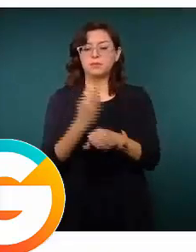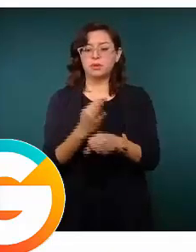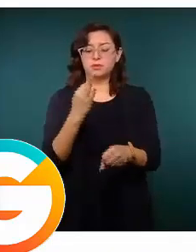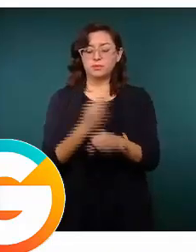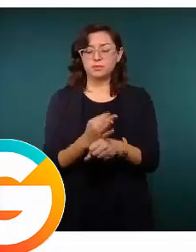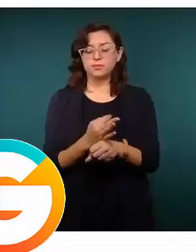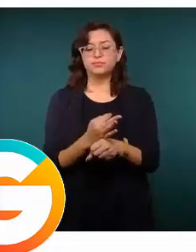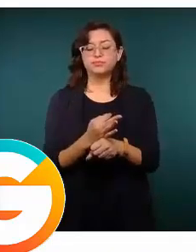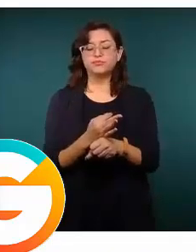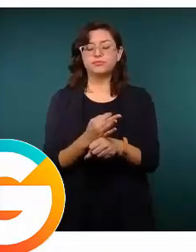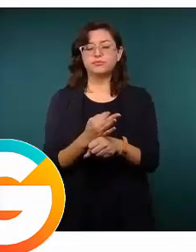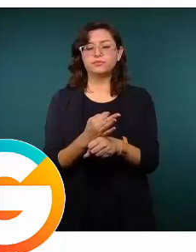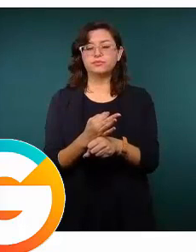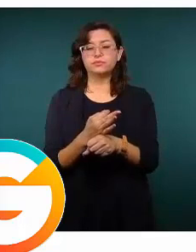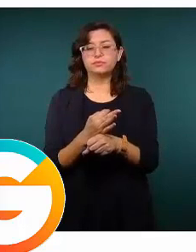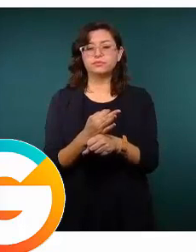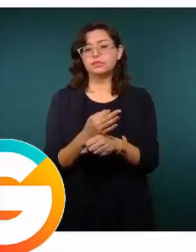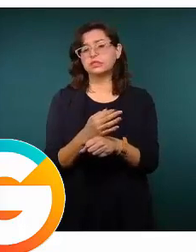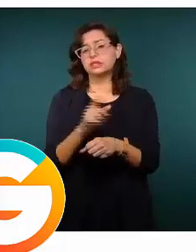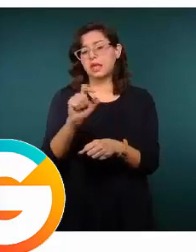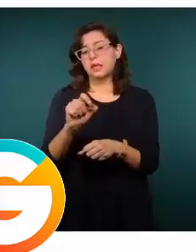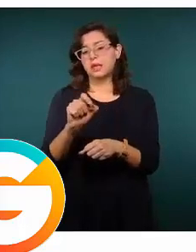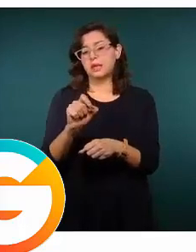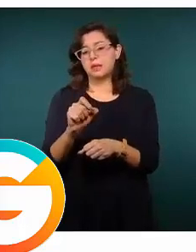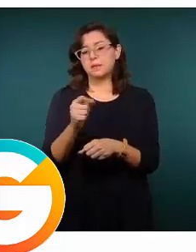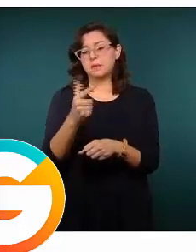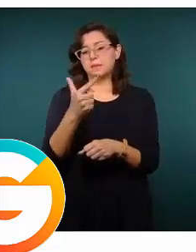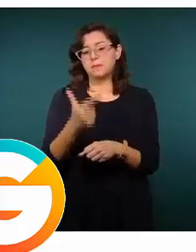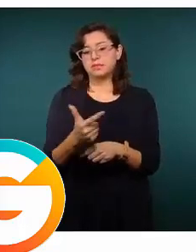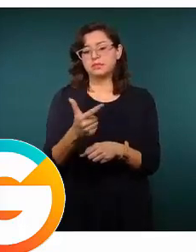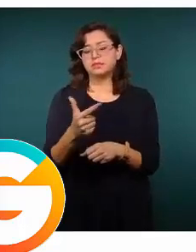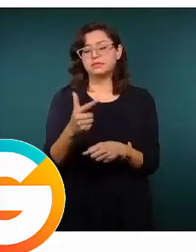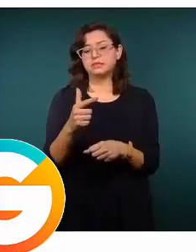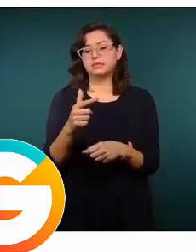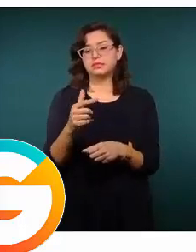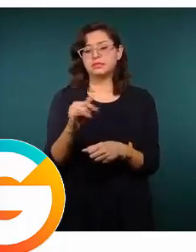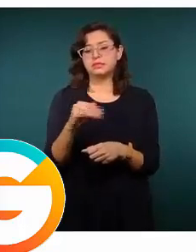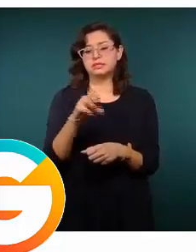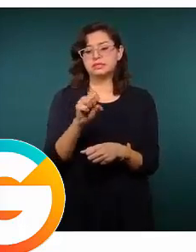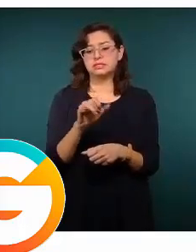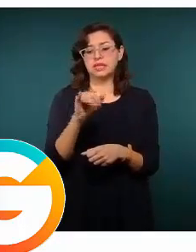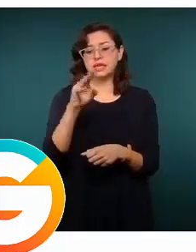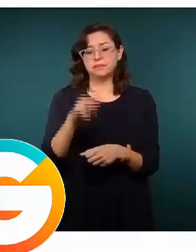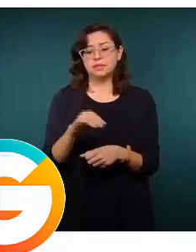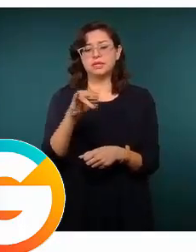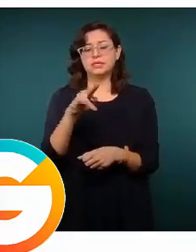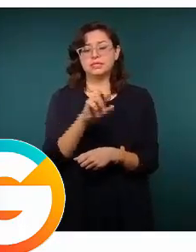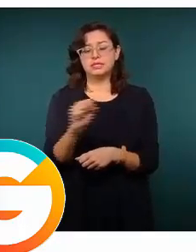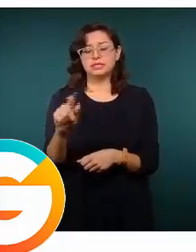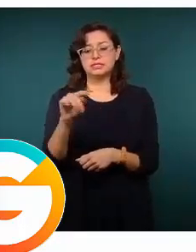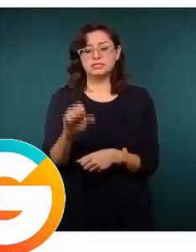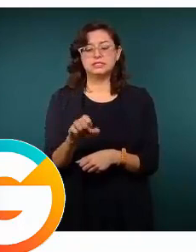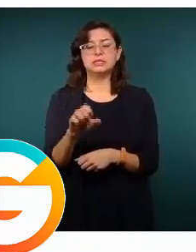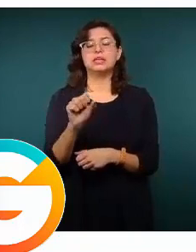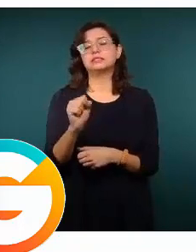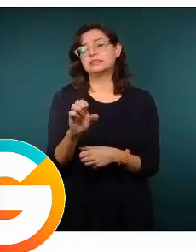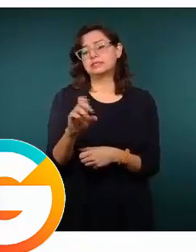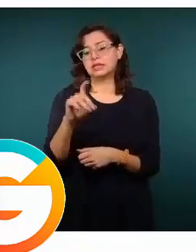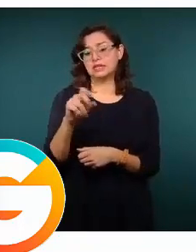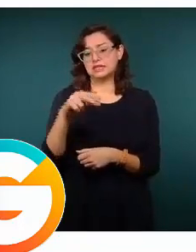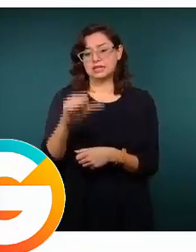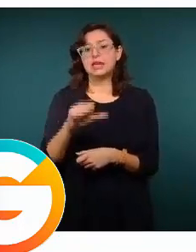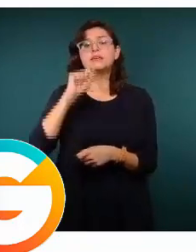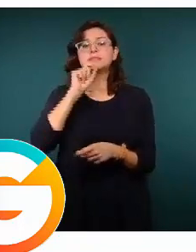particular a través del 27 del ISEM, el IMSS, ISEMIN, ISTE, la Secretaría de la Defensa, que ha ampliado también sus